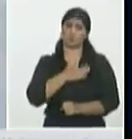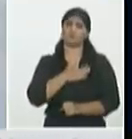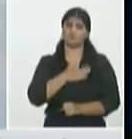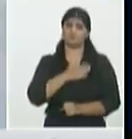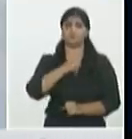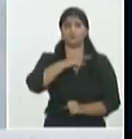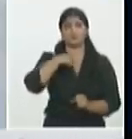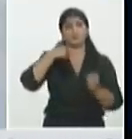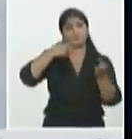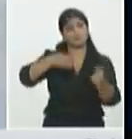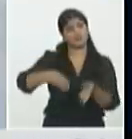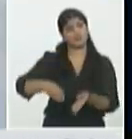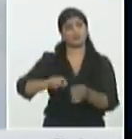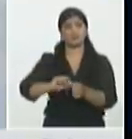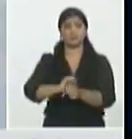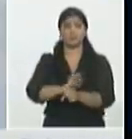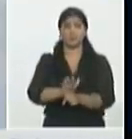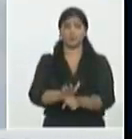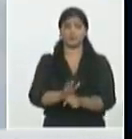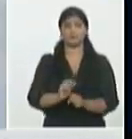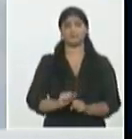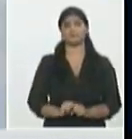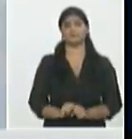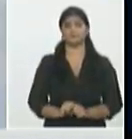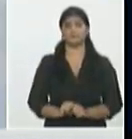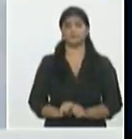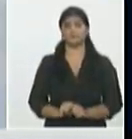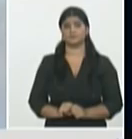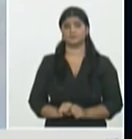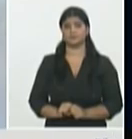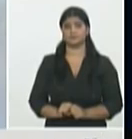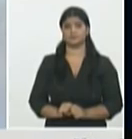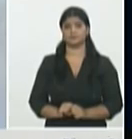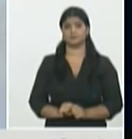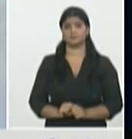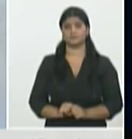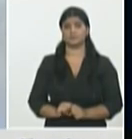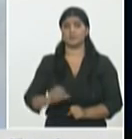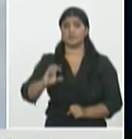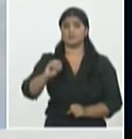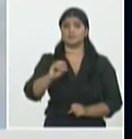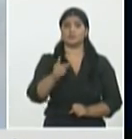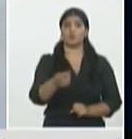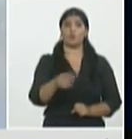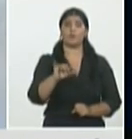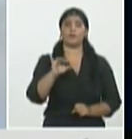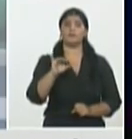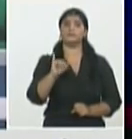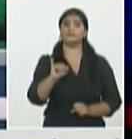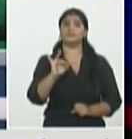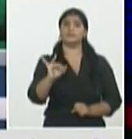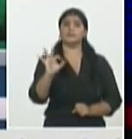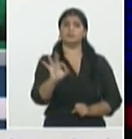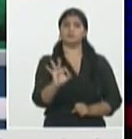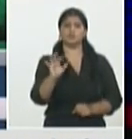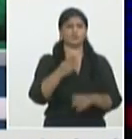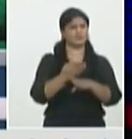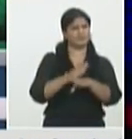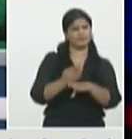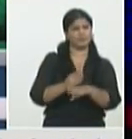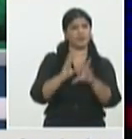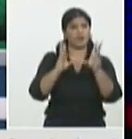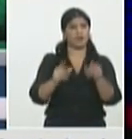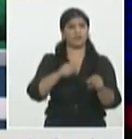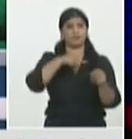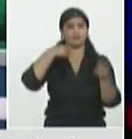COVID-19 la letalidad se mantiene en 0,67% inferior a la del